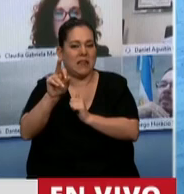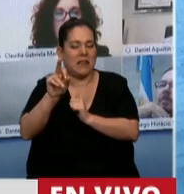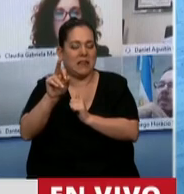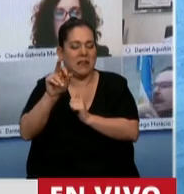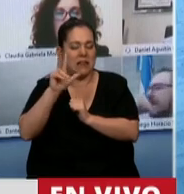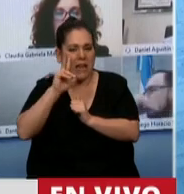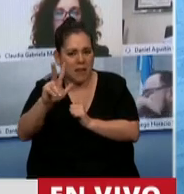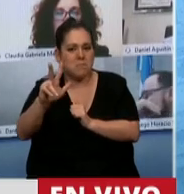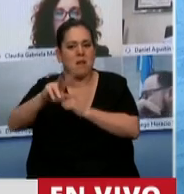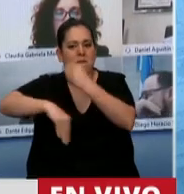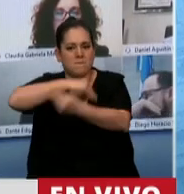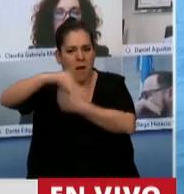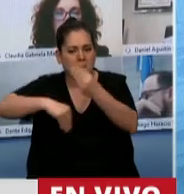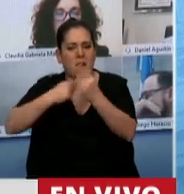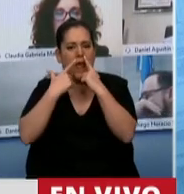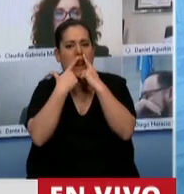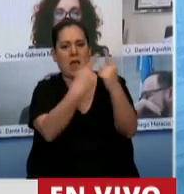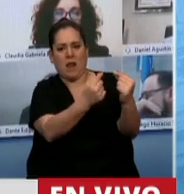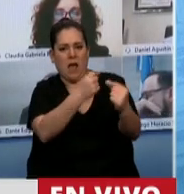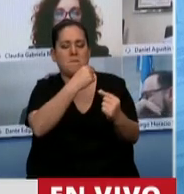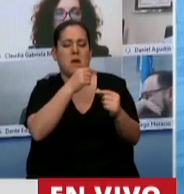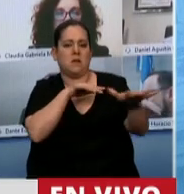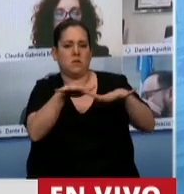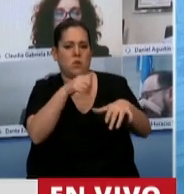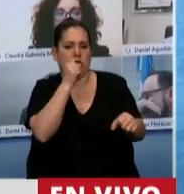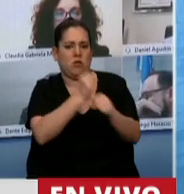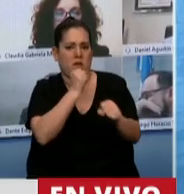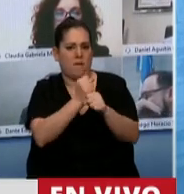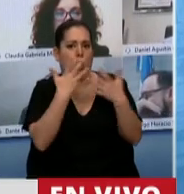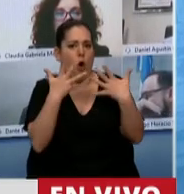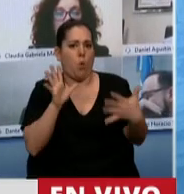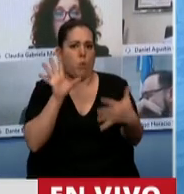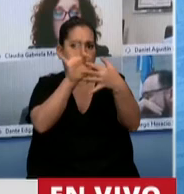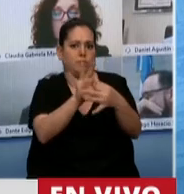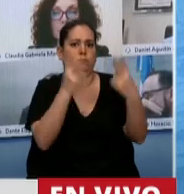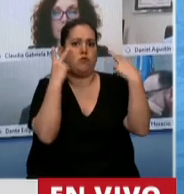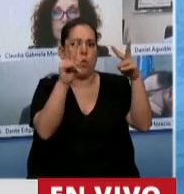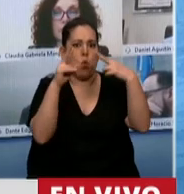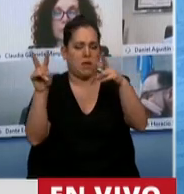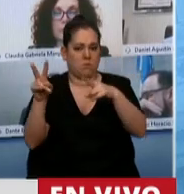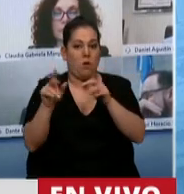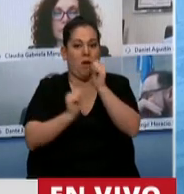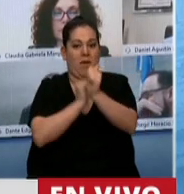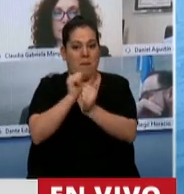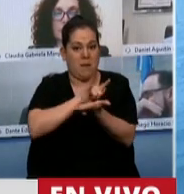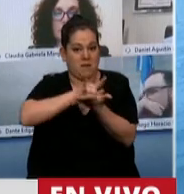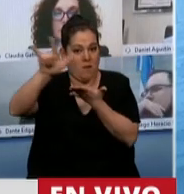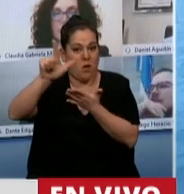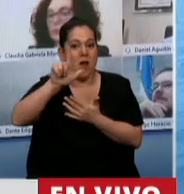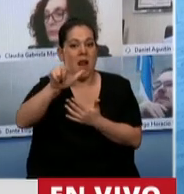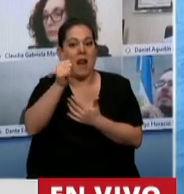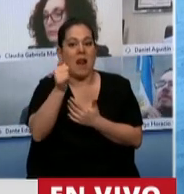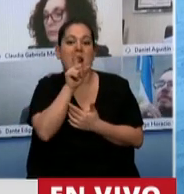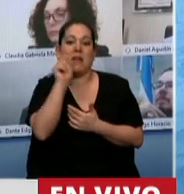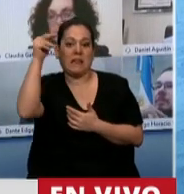por la continuidad de su fuente de trabajo. Y tiene que ver, por supuesto, con el turismo. Y esta empresa multinacional que chantajea con